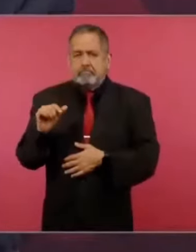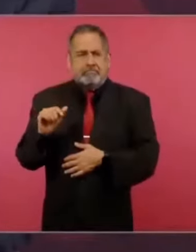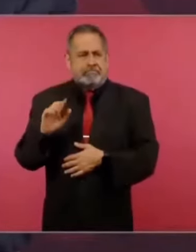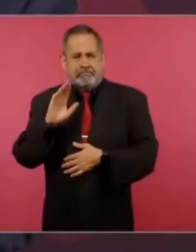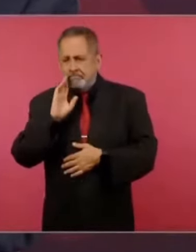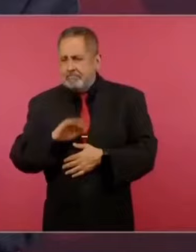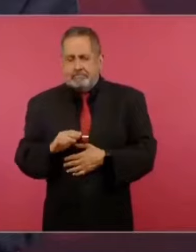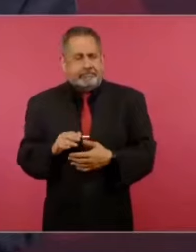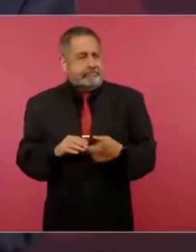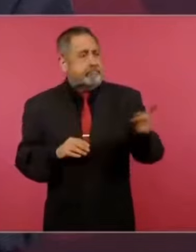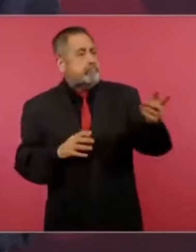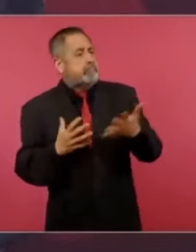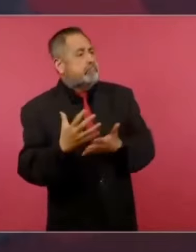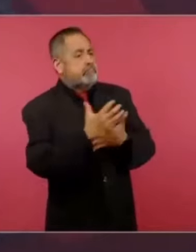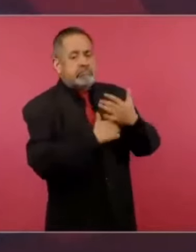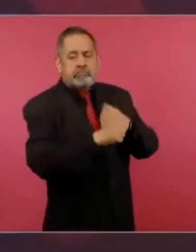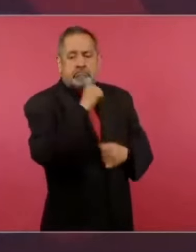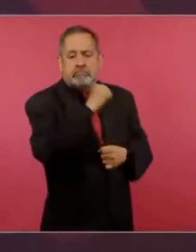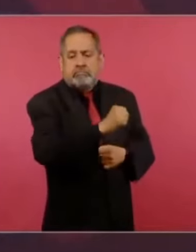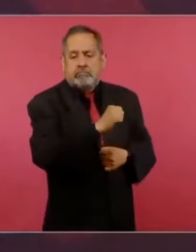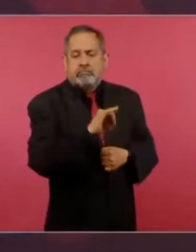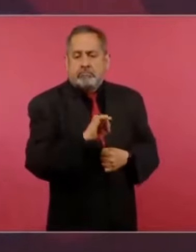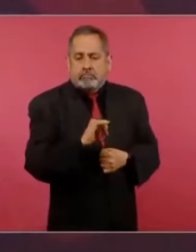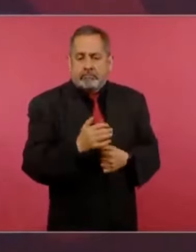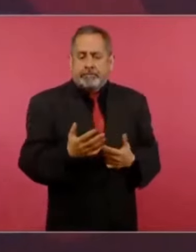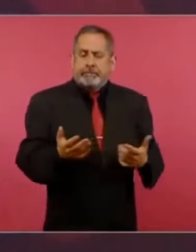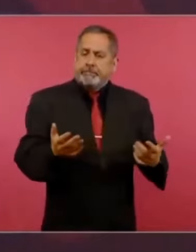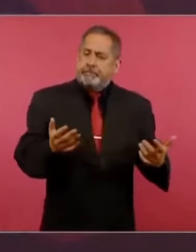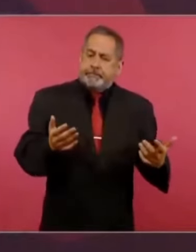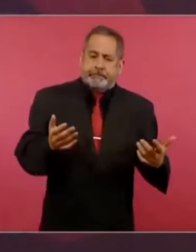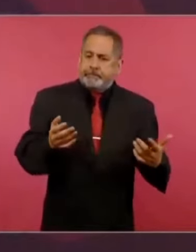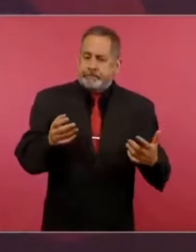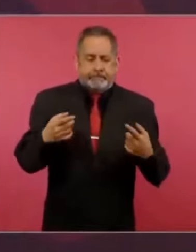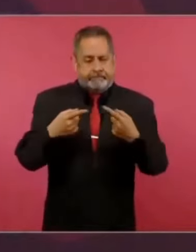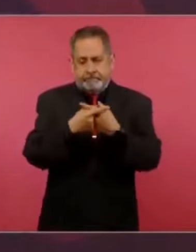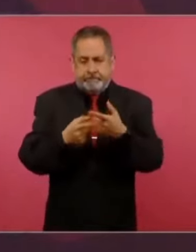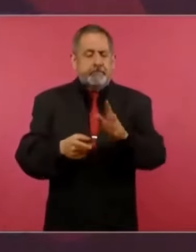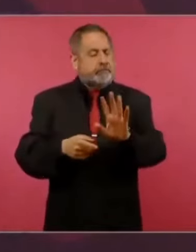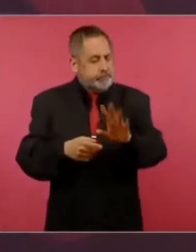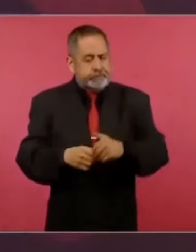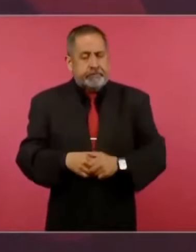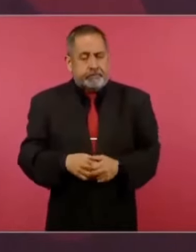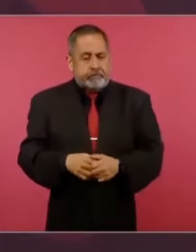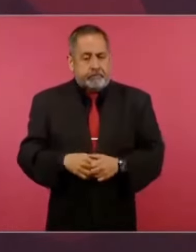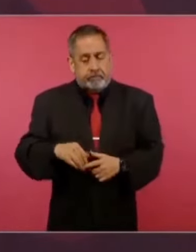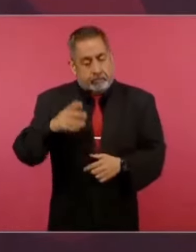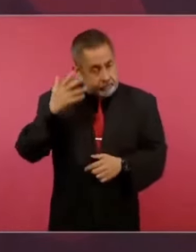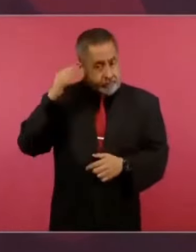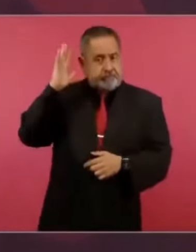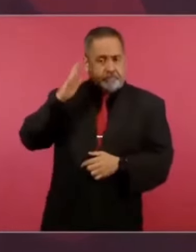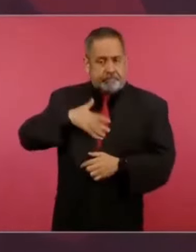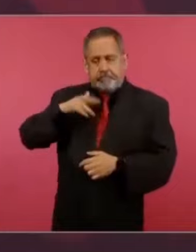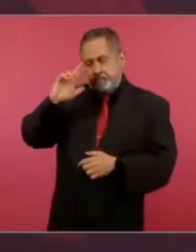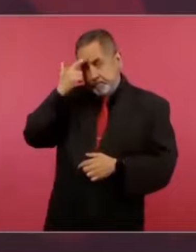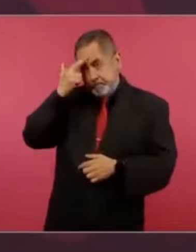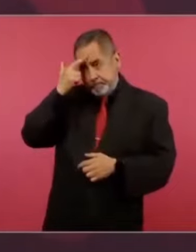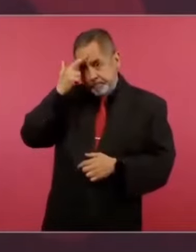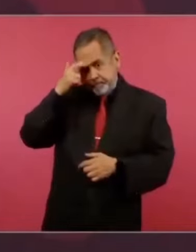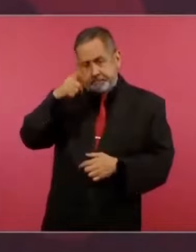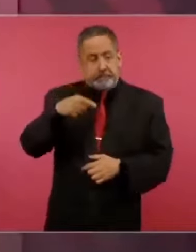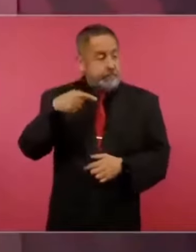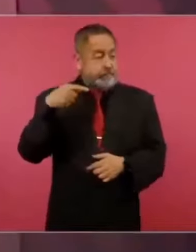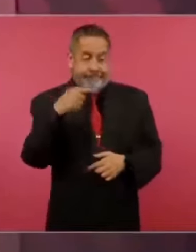Bueno, en ese entonces recuerdo que una